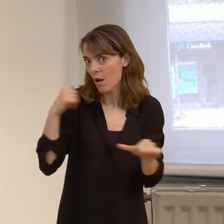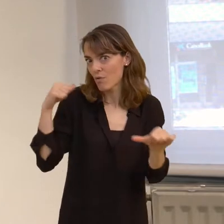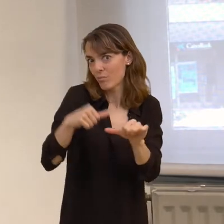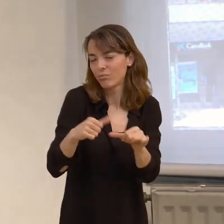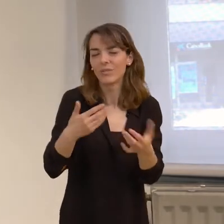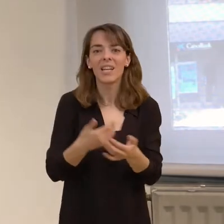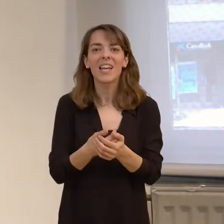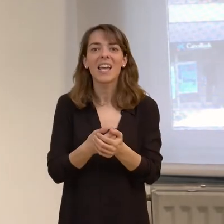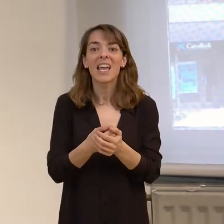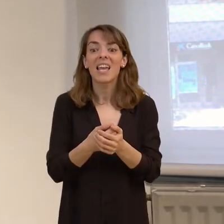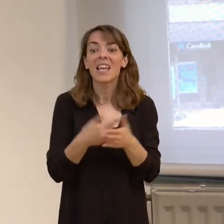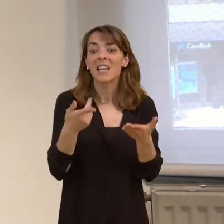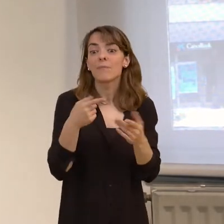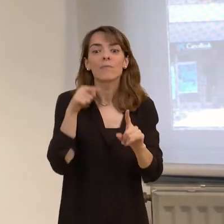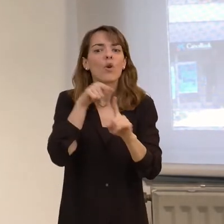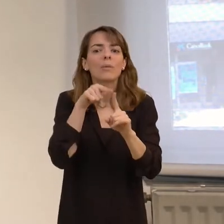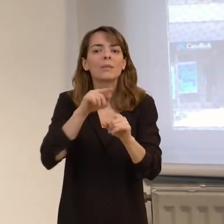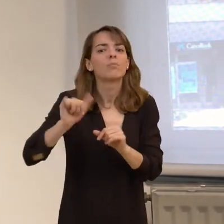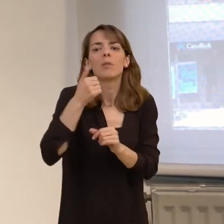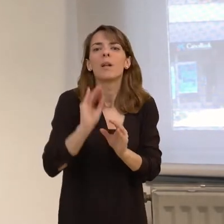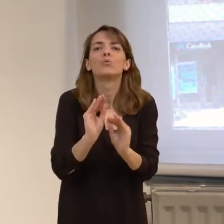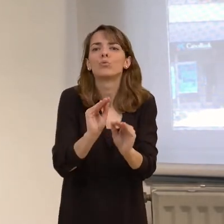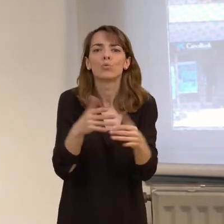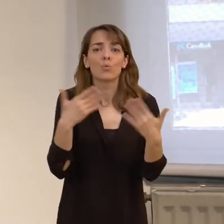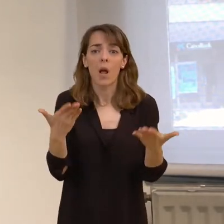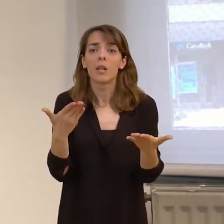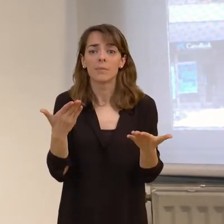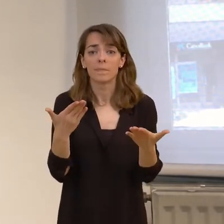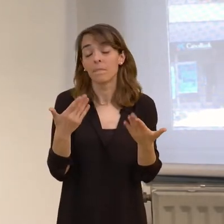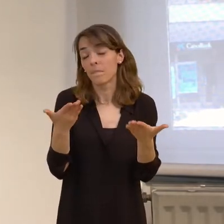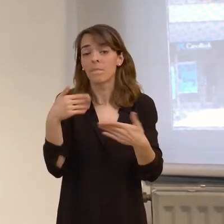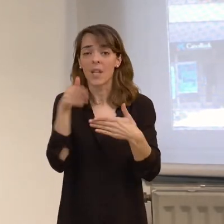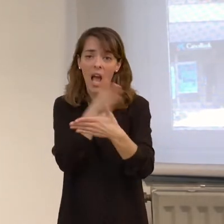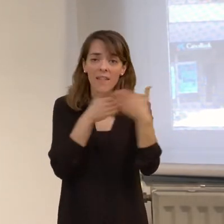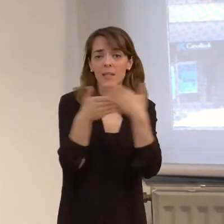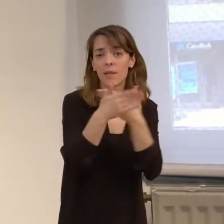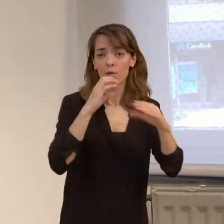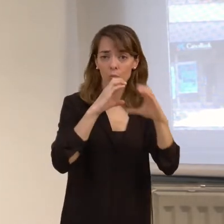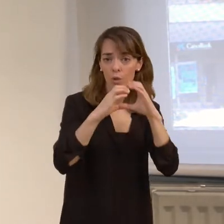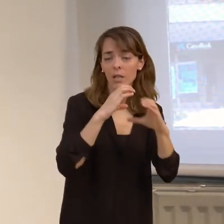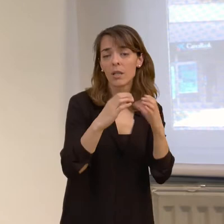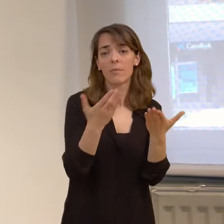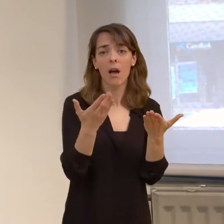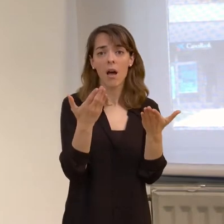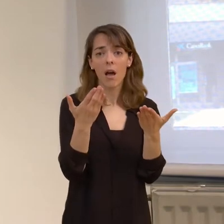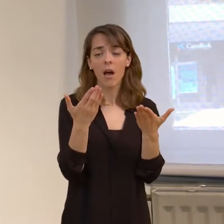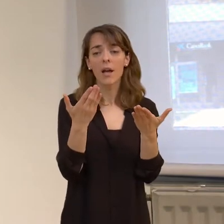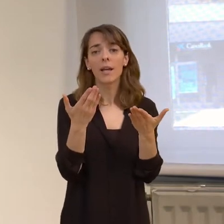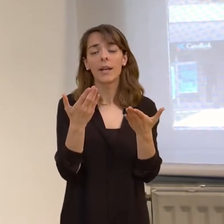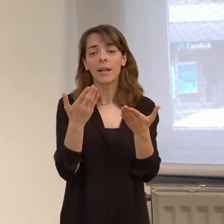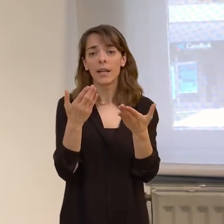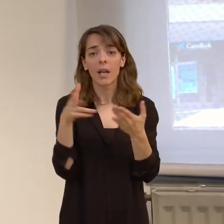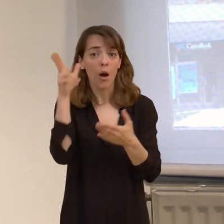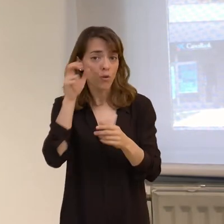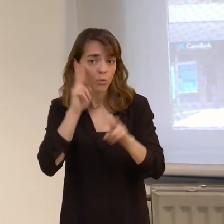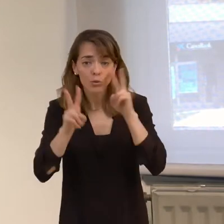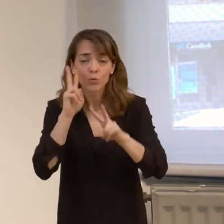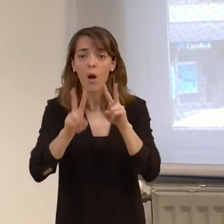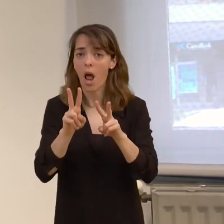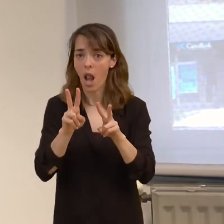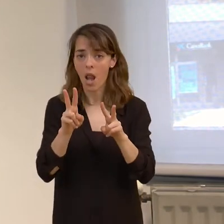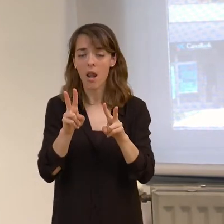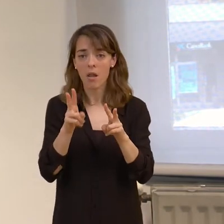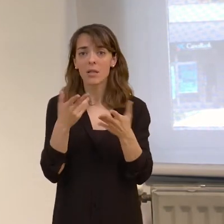principales líneas de actuación son las de la accesibilidad comunicativa, la accesibilidad audiovisual,